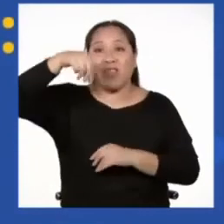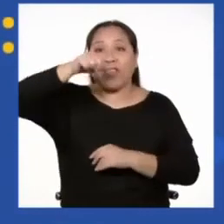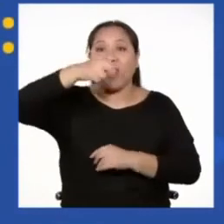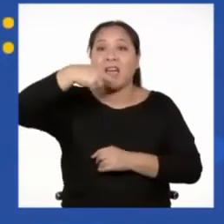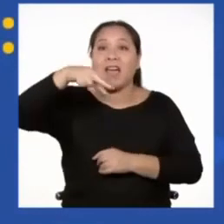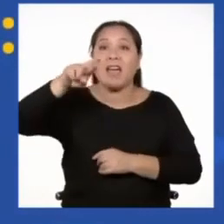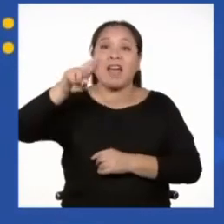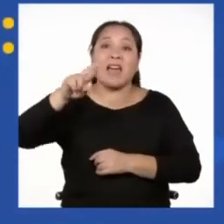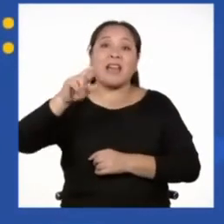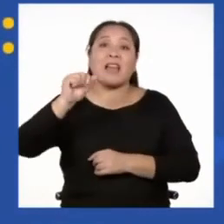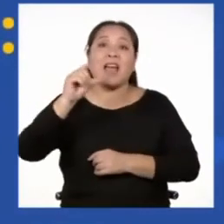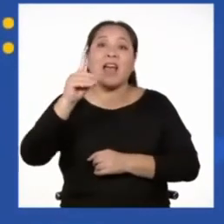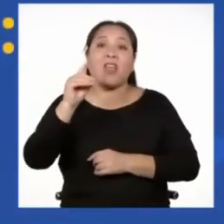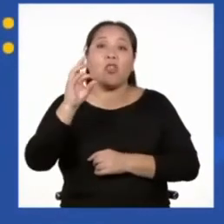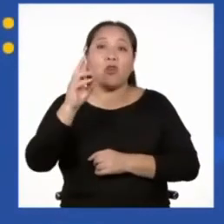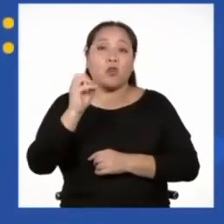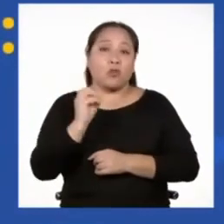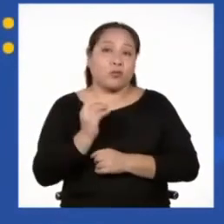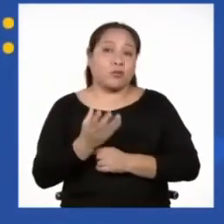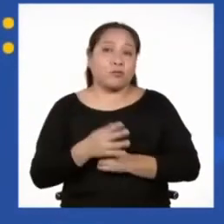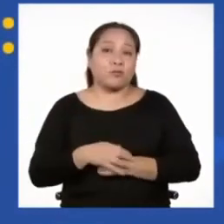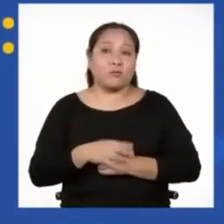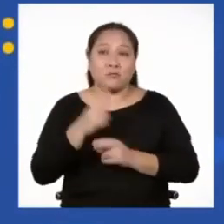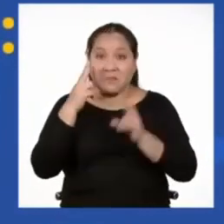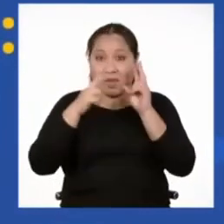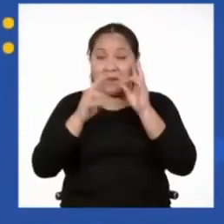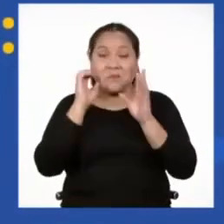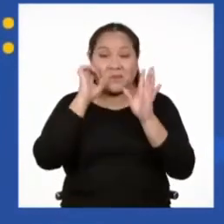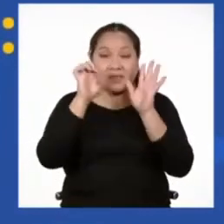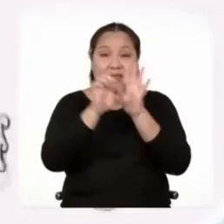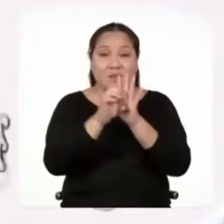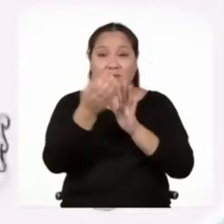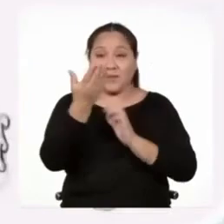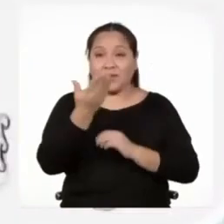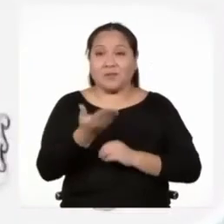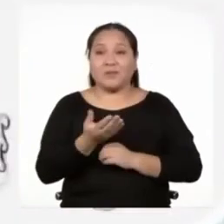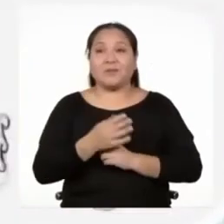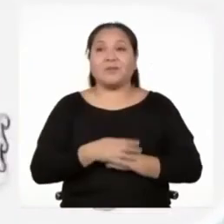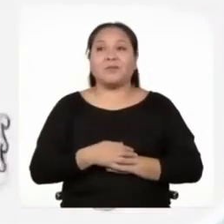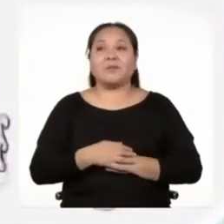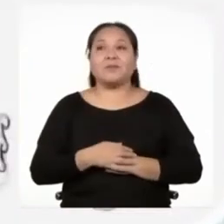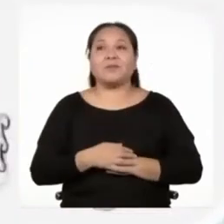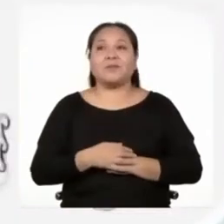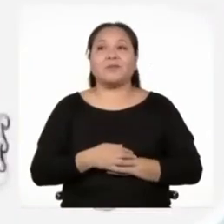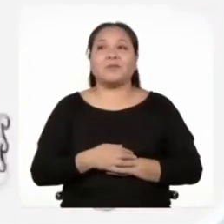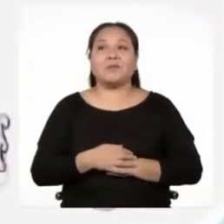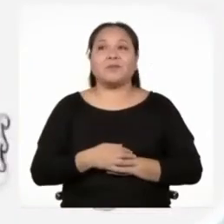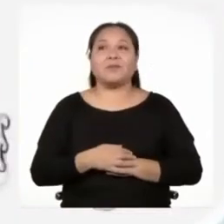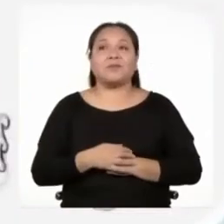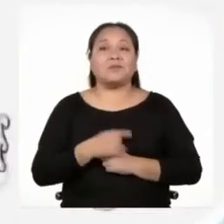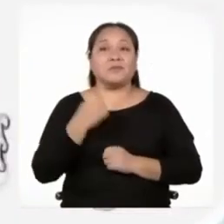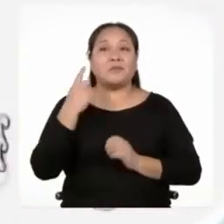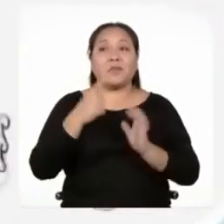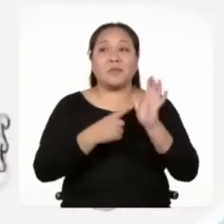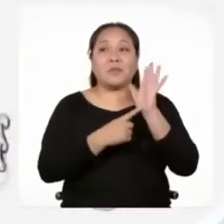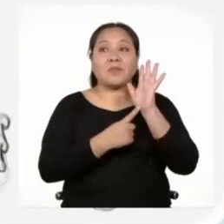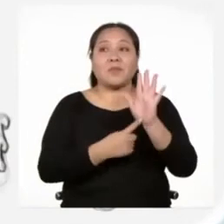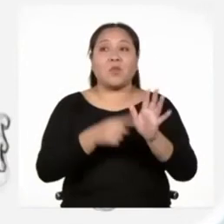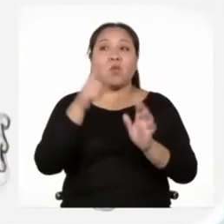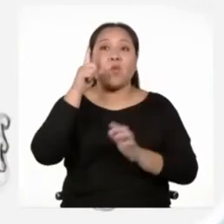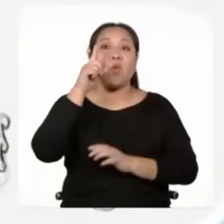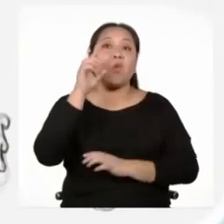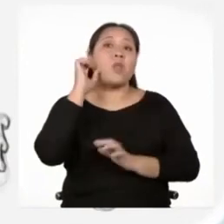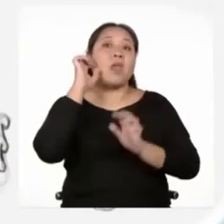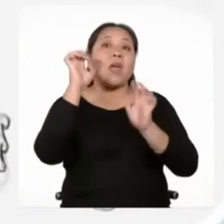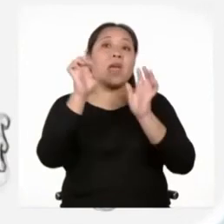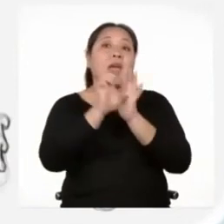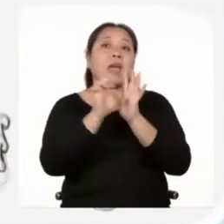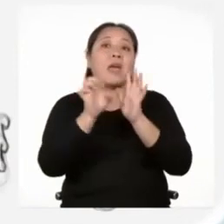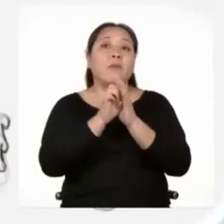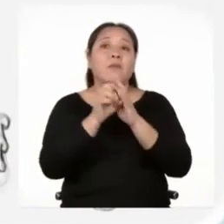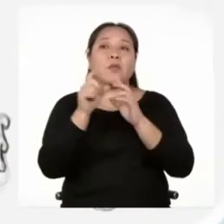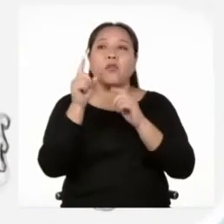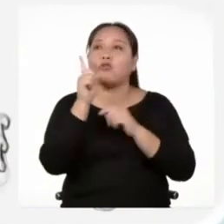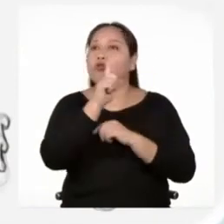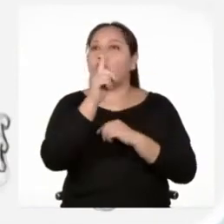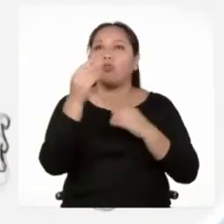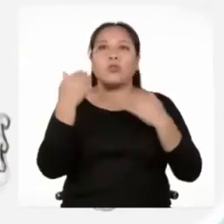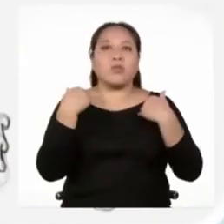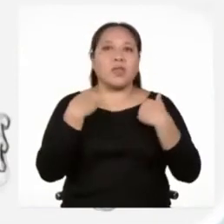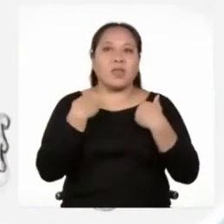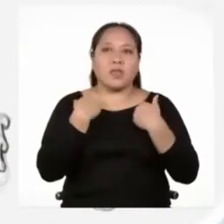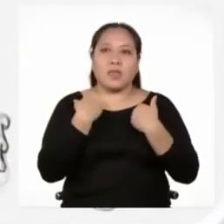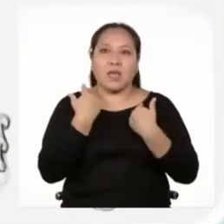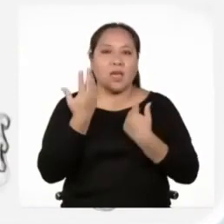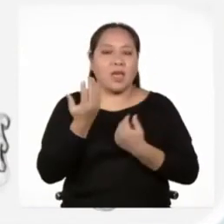Veamos ahora algunos ejemplos. A continuación, te presentamos un ejemplo de tira cómica sin texto.